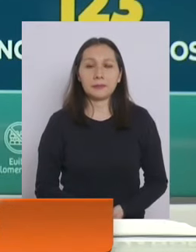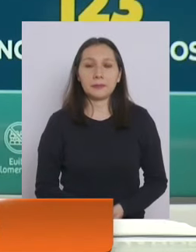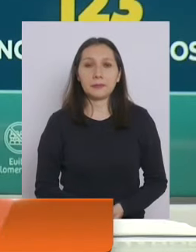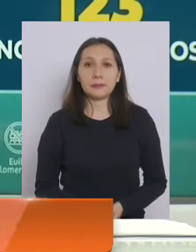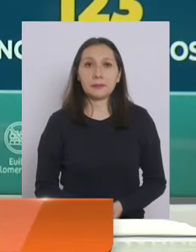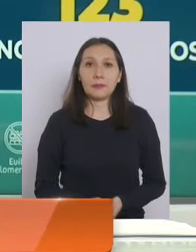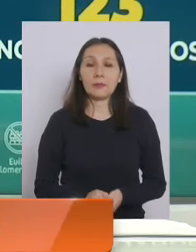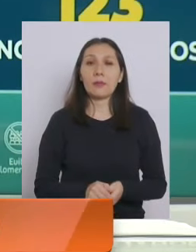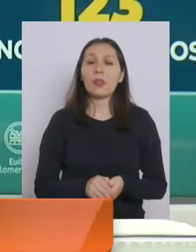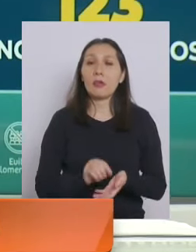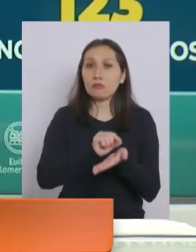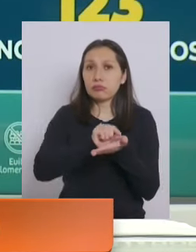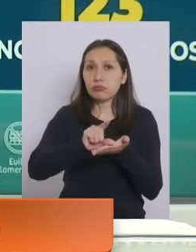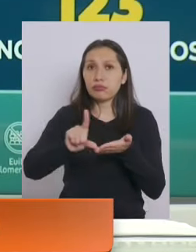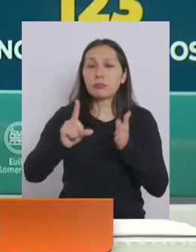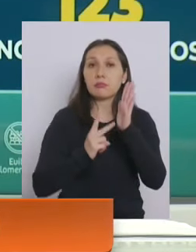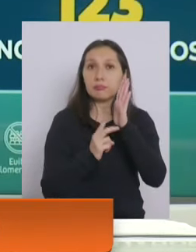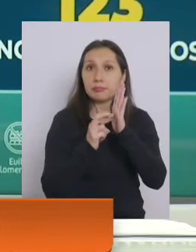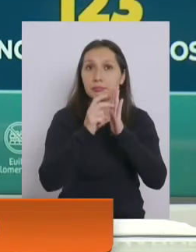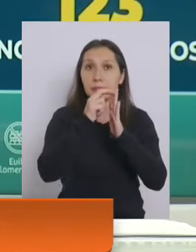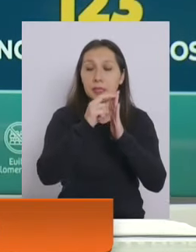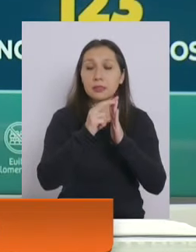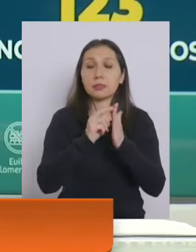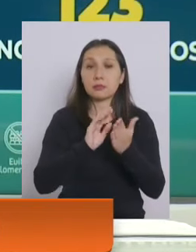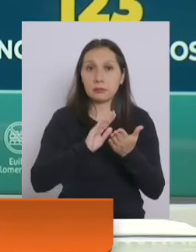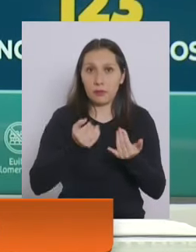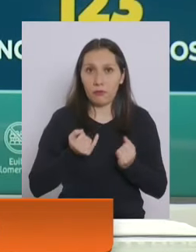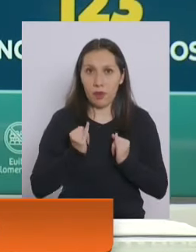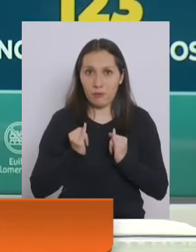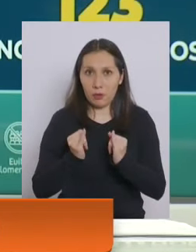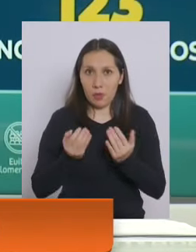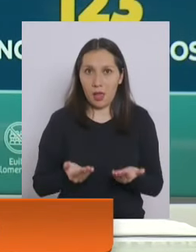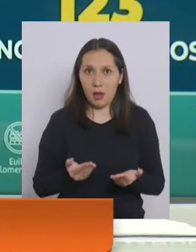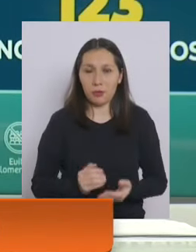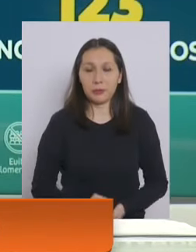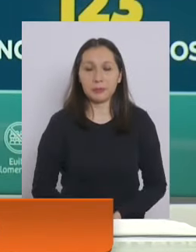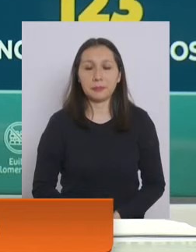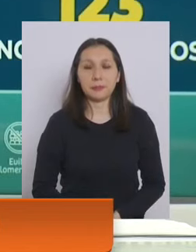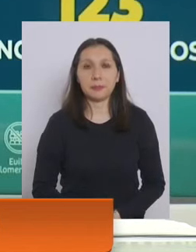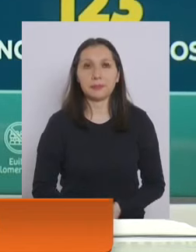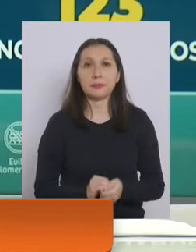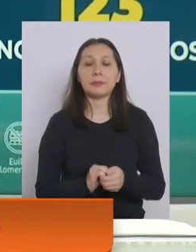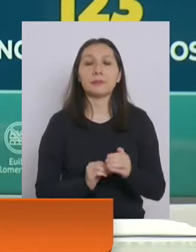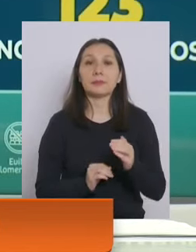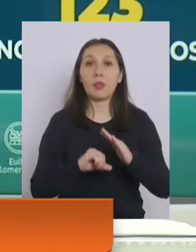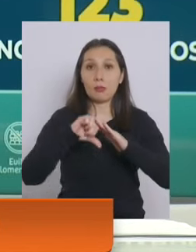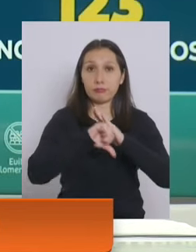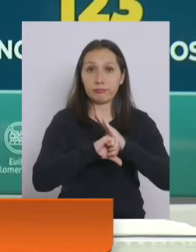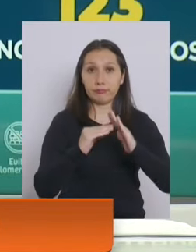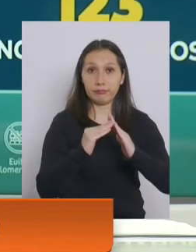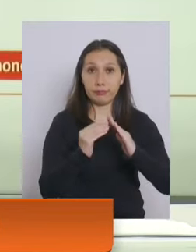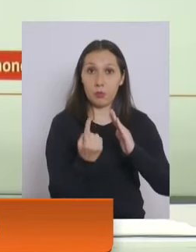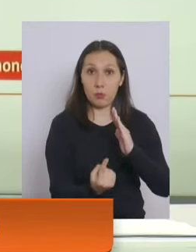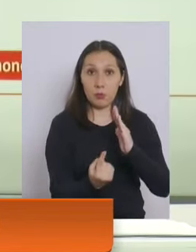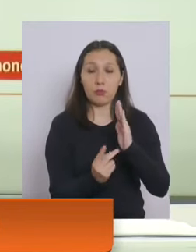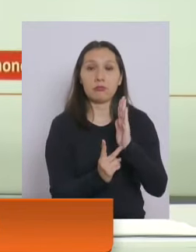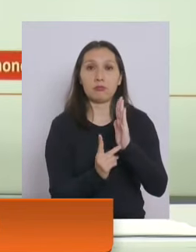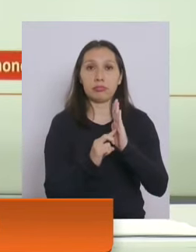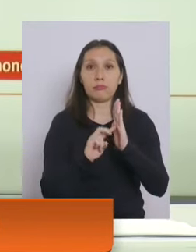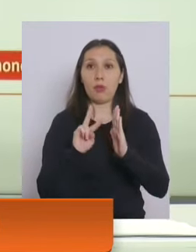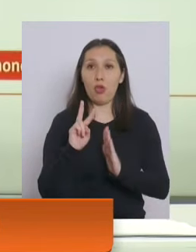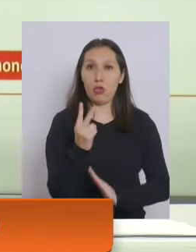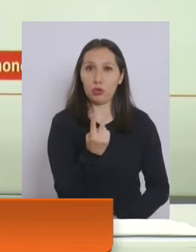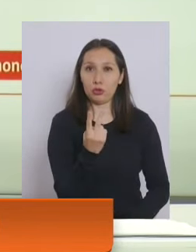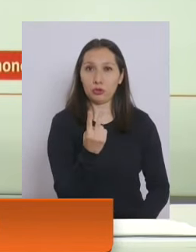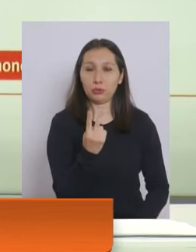la evolución del paso a paso es la siguiente pasan de cuarentena a transición